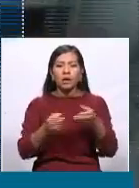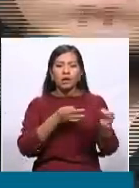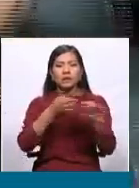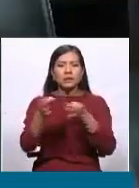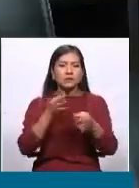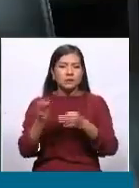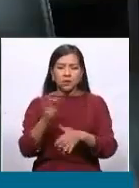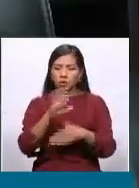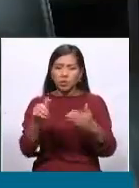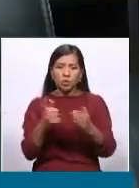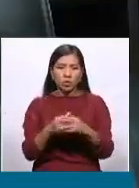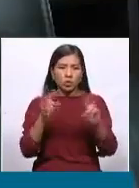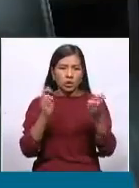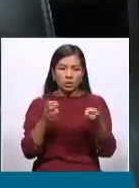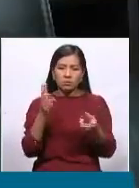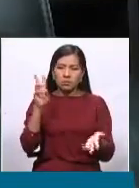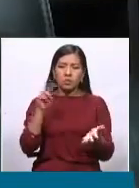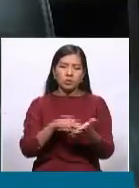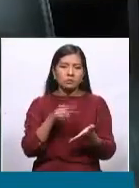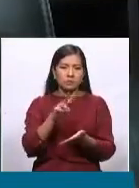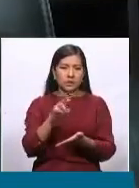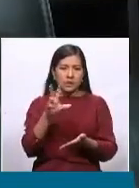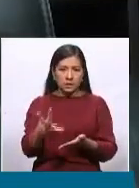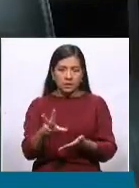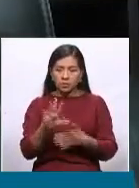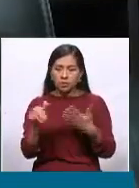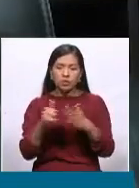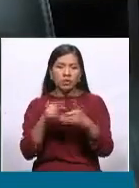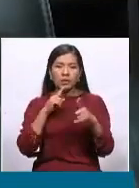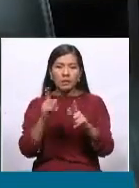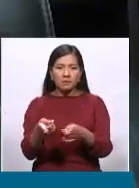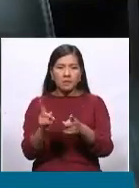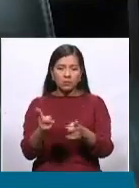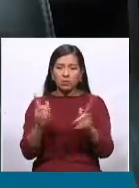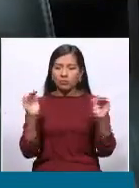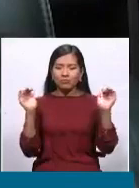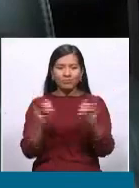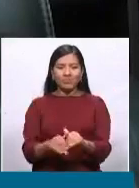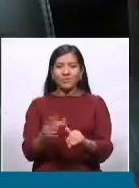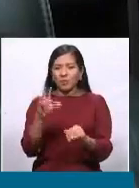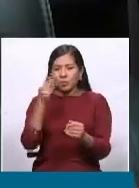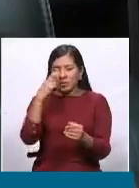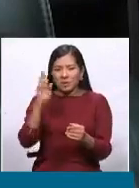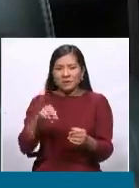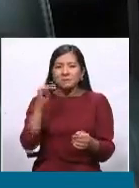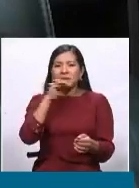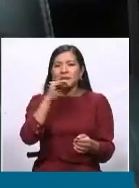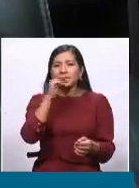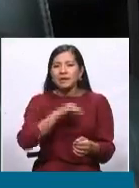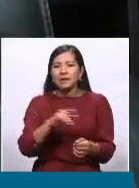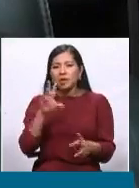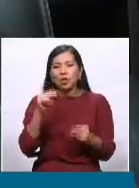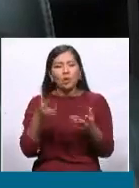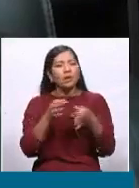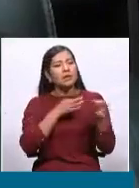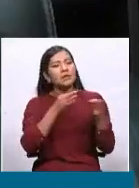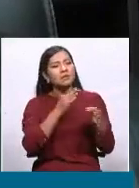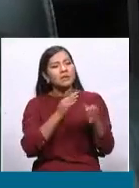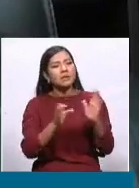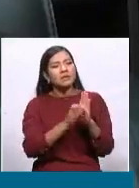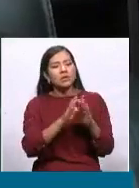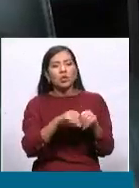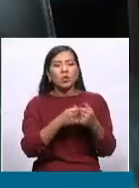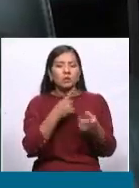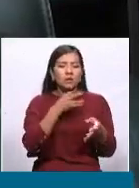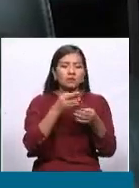dado y el argumento del 2023 se cae por su propio peso, porque usted lo decía, no supieron explicar porque no